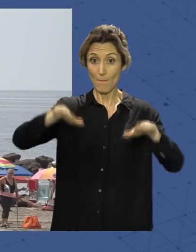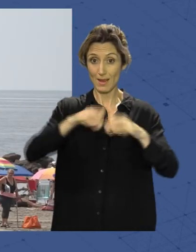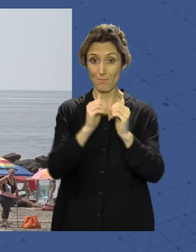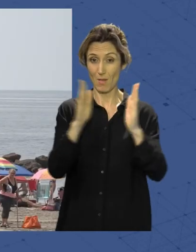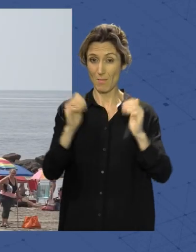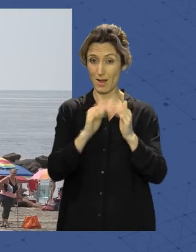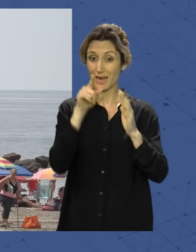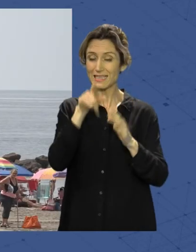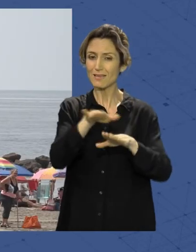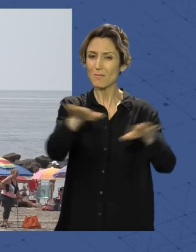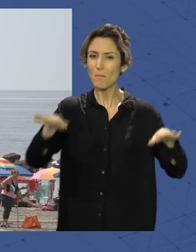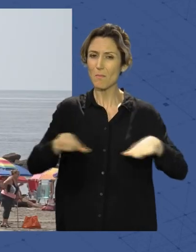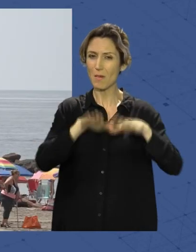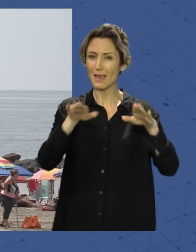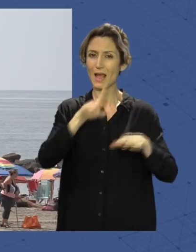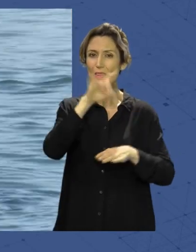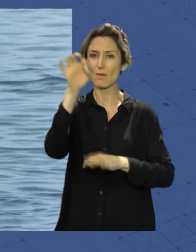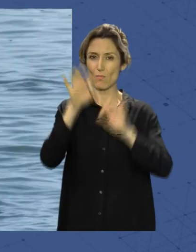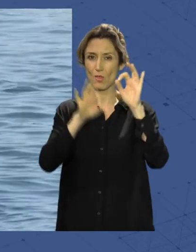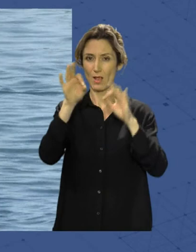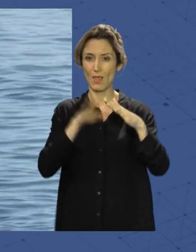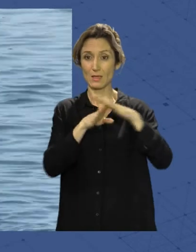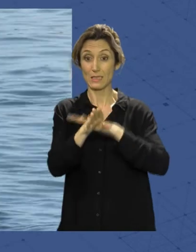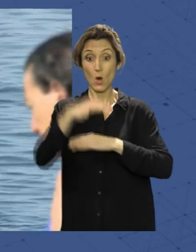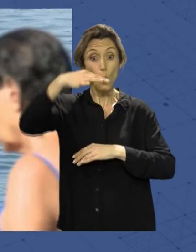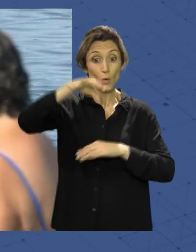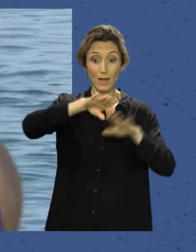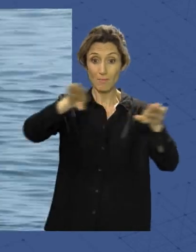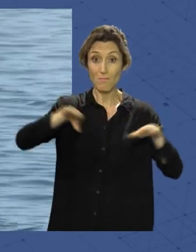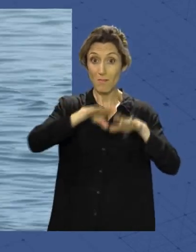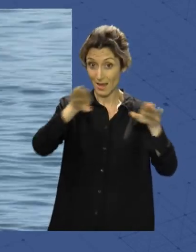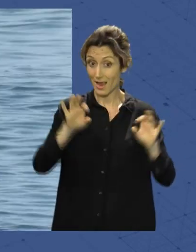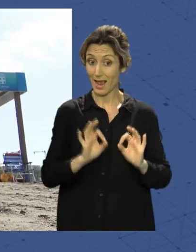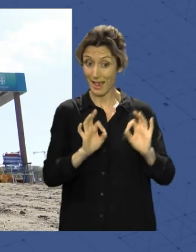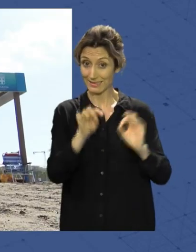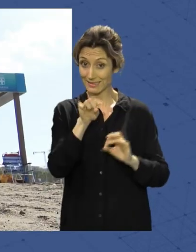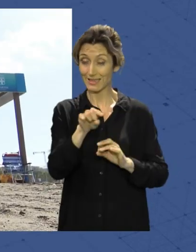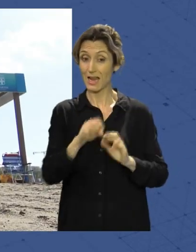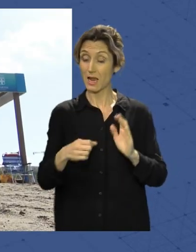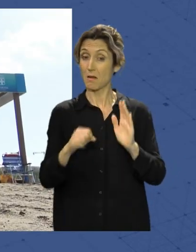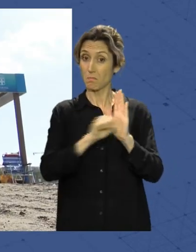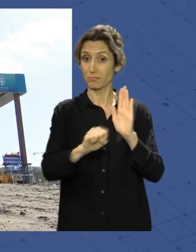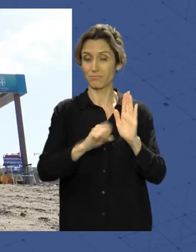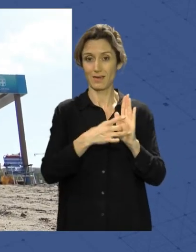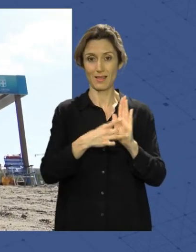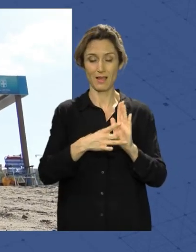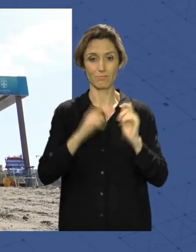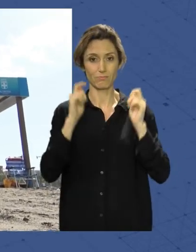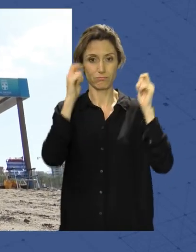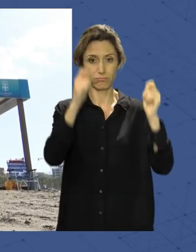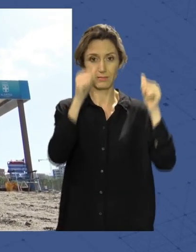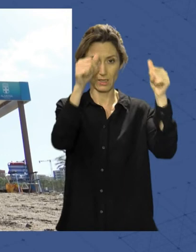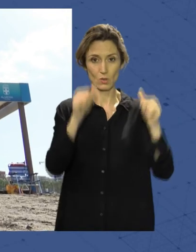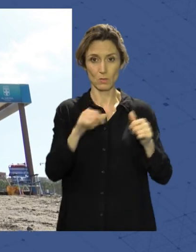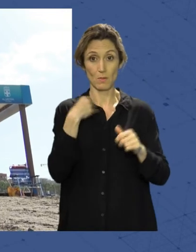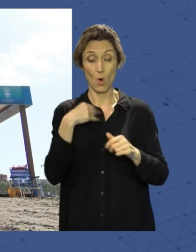certifica que es una playa 100% accesible siendo la única playa por ejemplo con ese distintivo de calidad en toda la provincia de Almería De